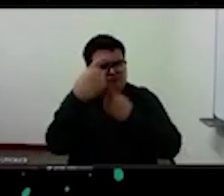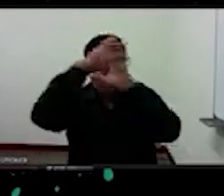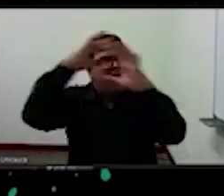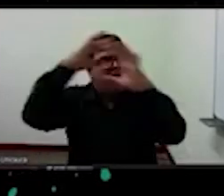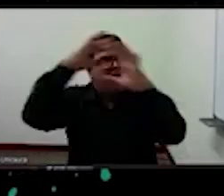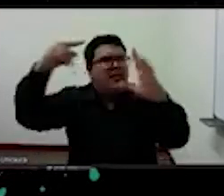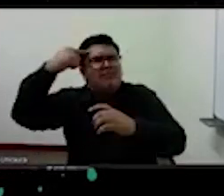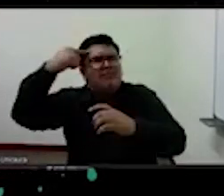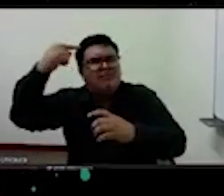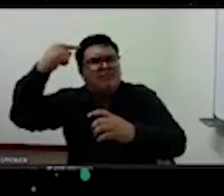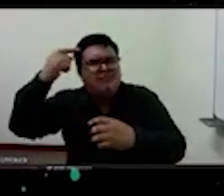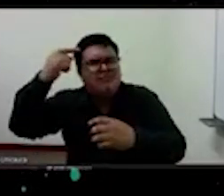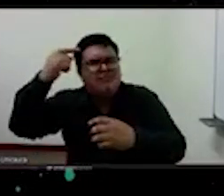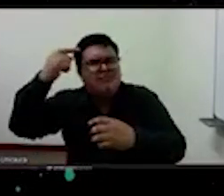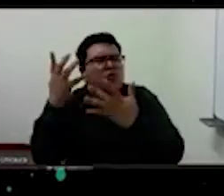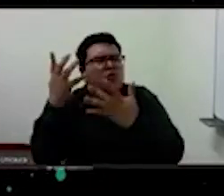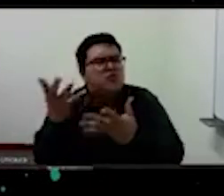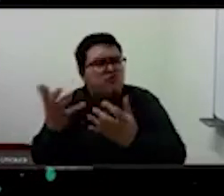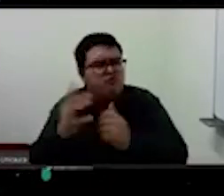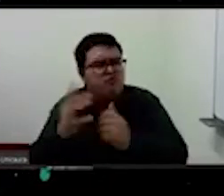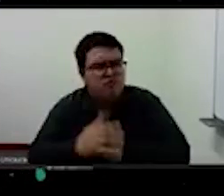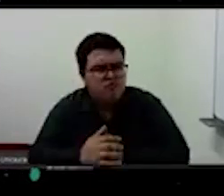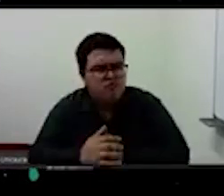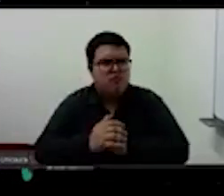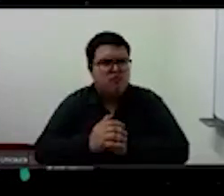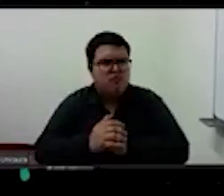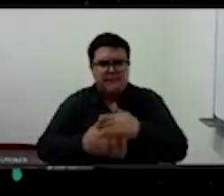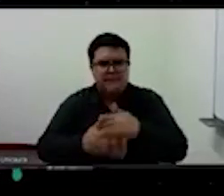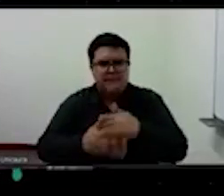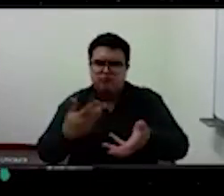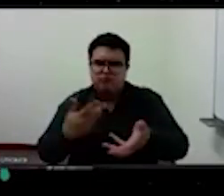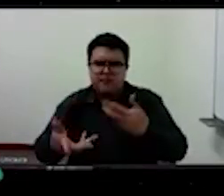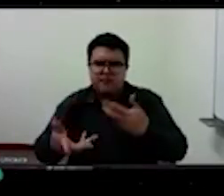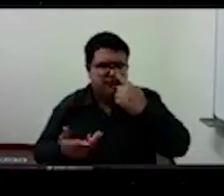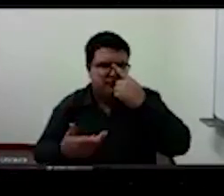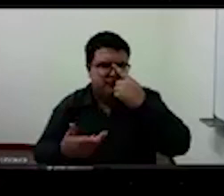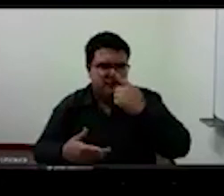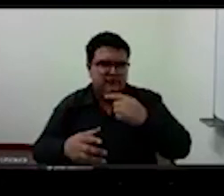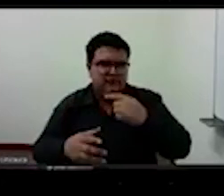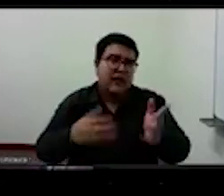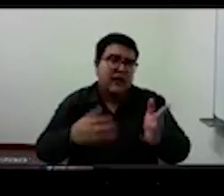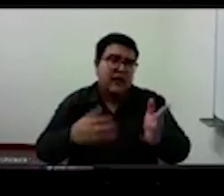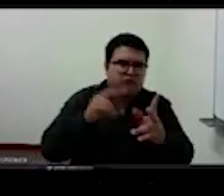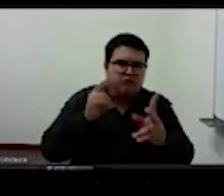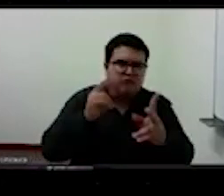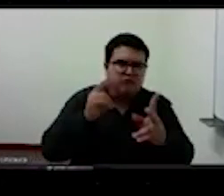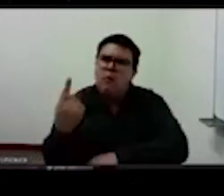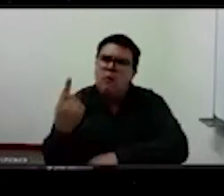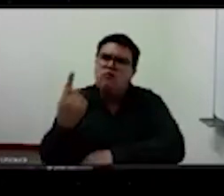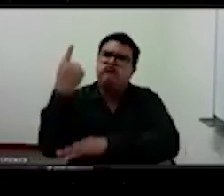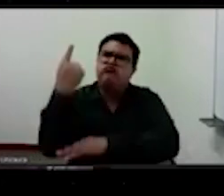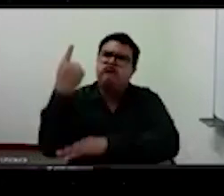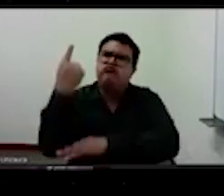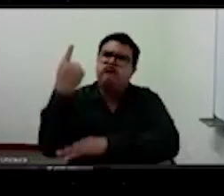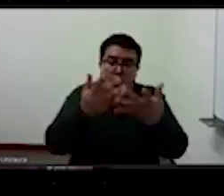podrá ser a nivel político a nivel geopolítico la